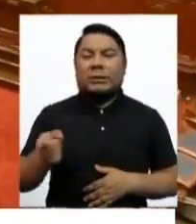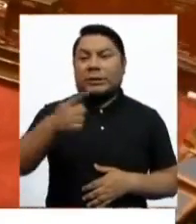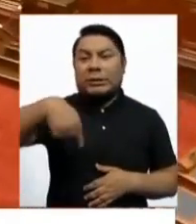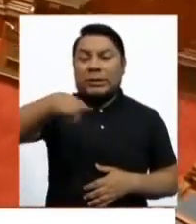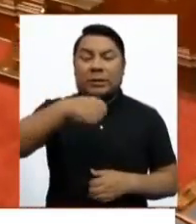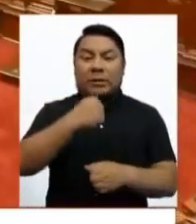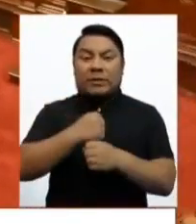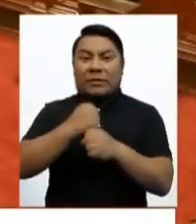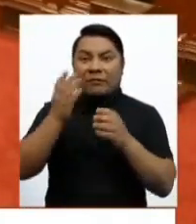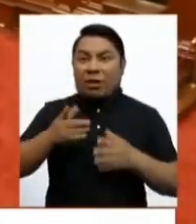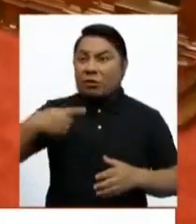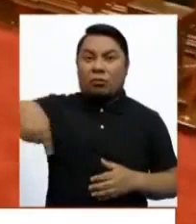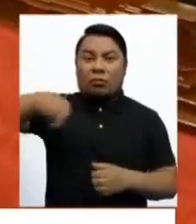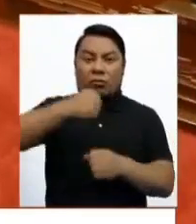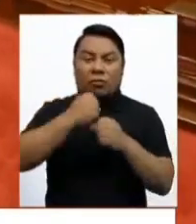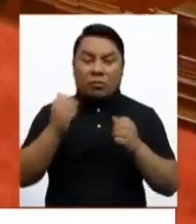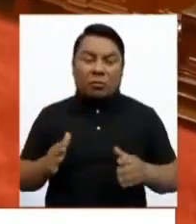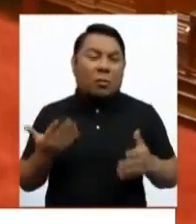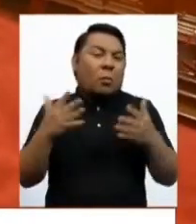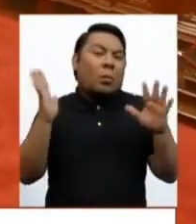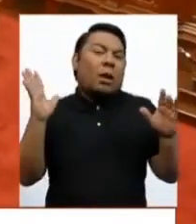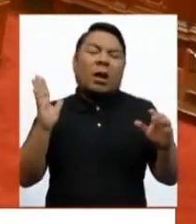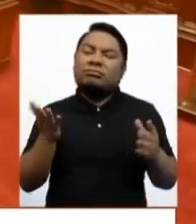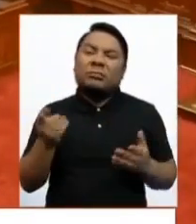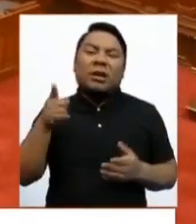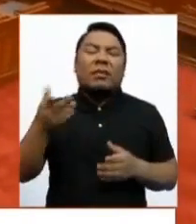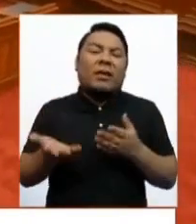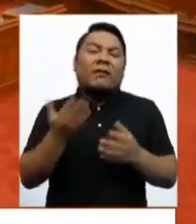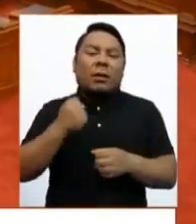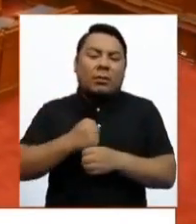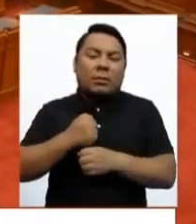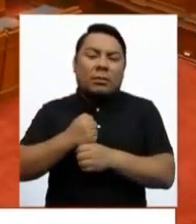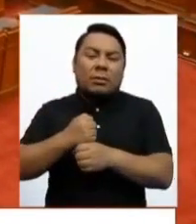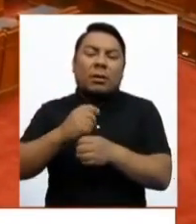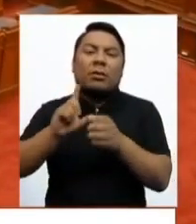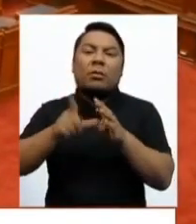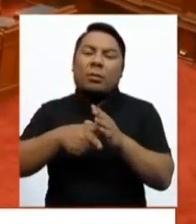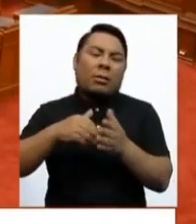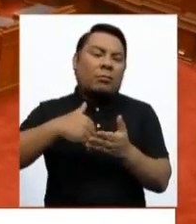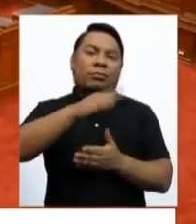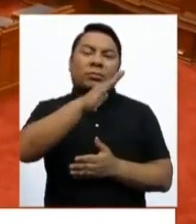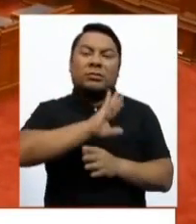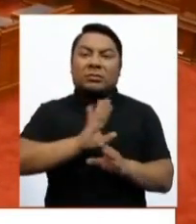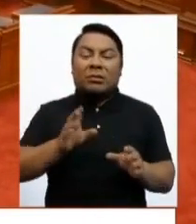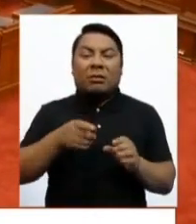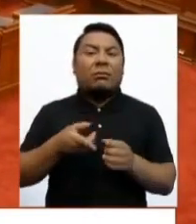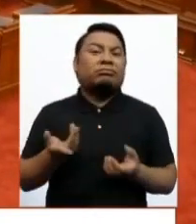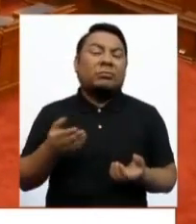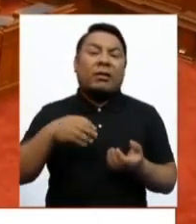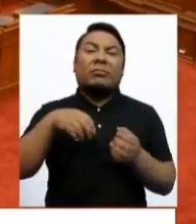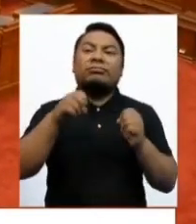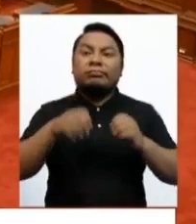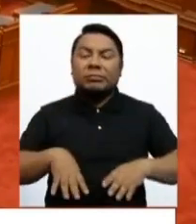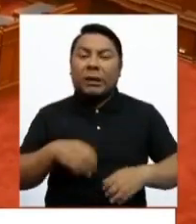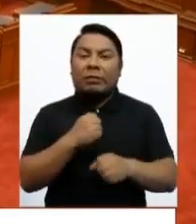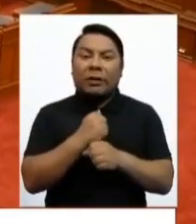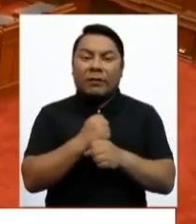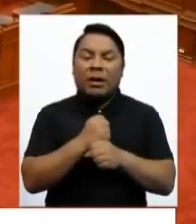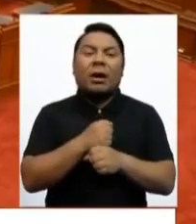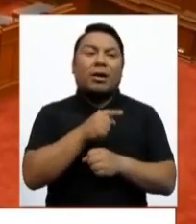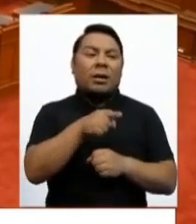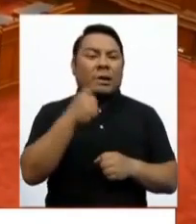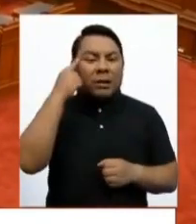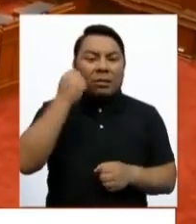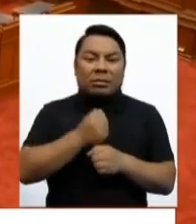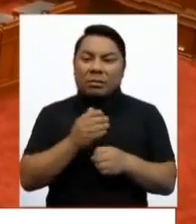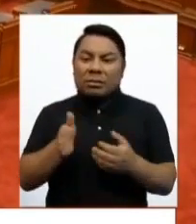trabajadores que por algún motivo perdieron el empleo puedan hacer uso de sus fondos de pensiones.